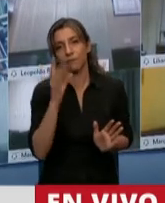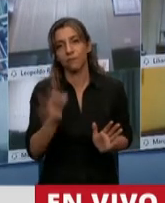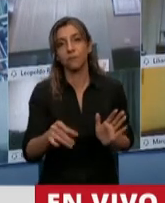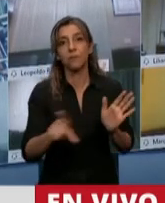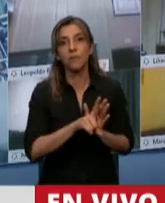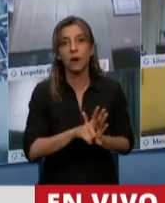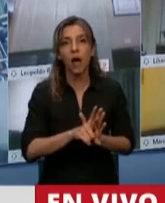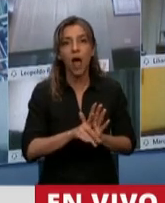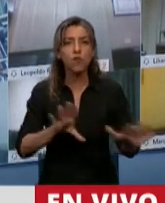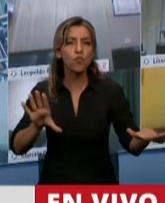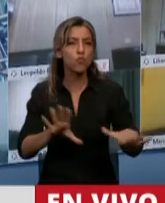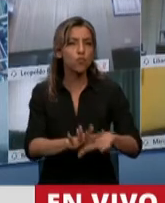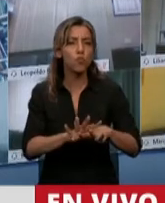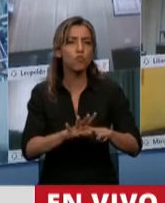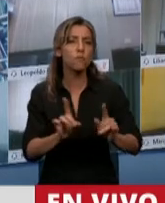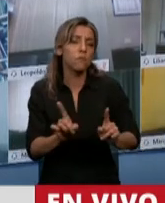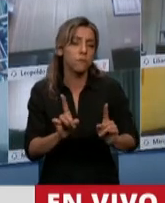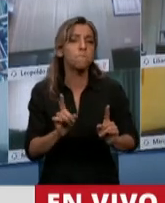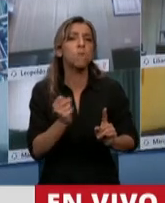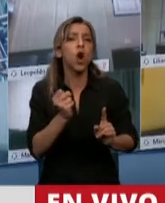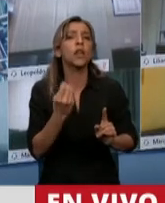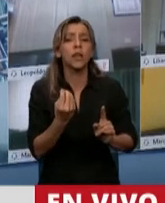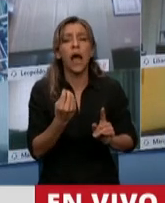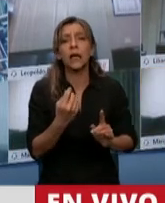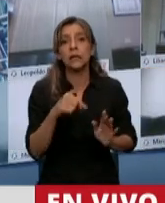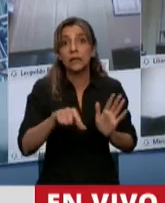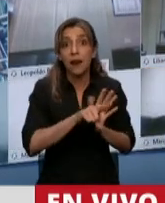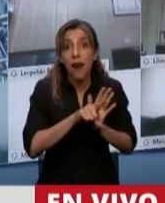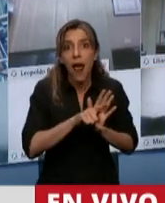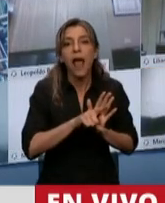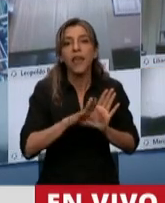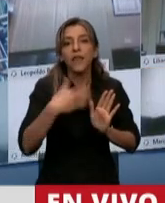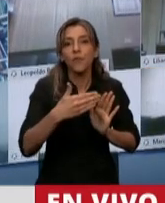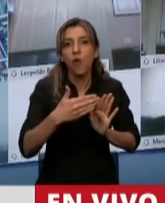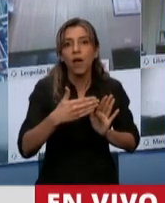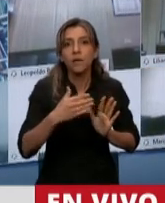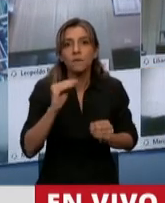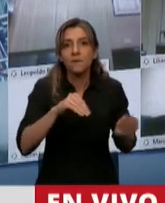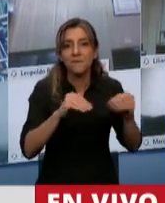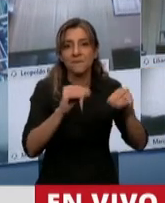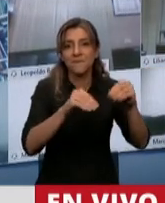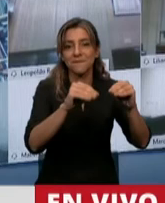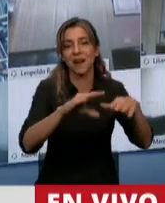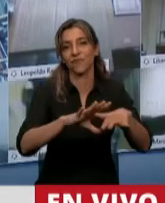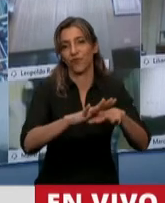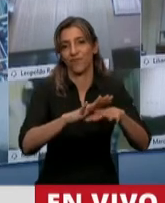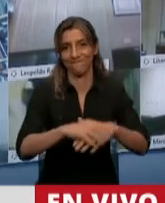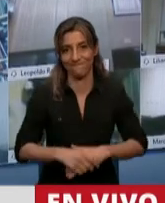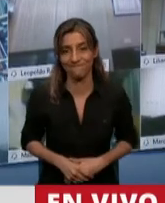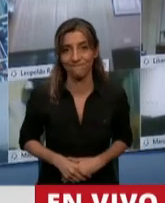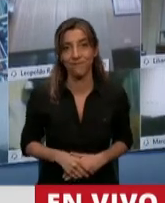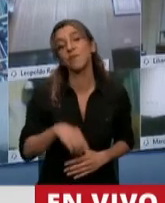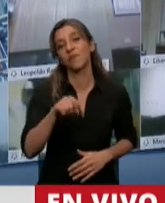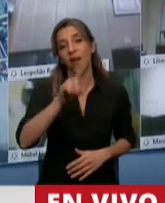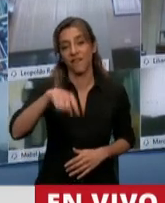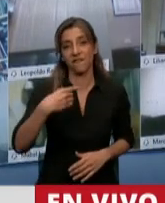Pero es importante que podamos contar ya con una norma vigente que empiece a implementarse y que sirva para la recuperación de este